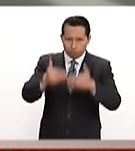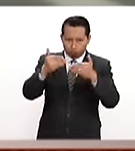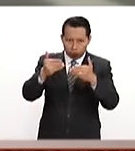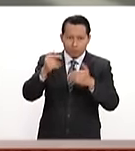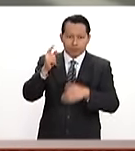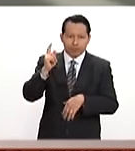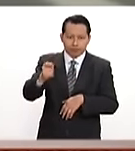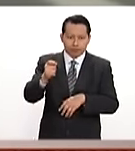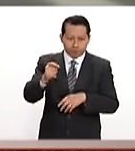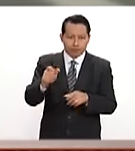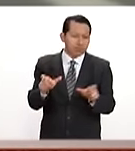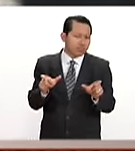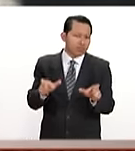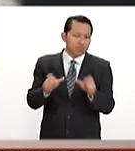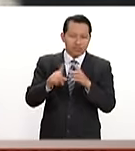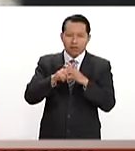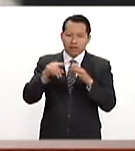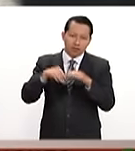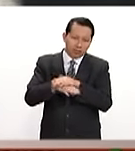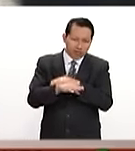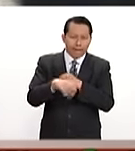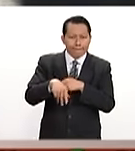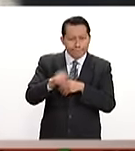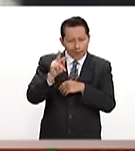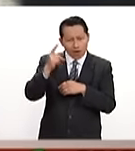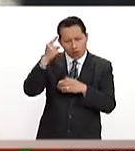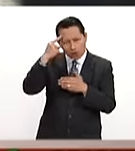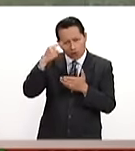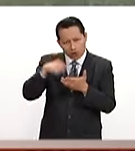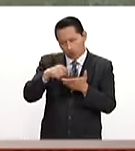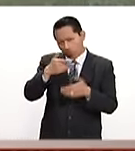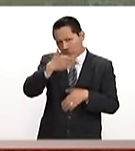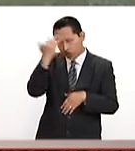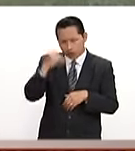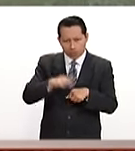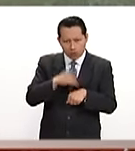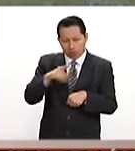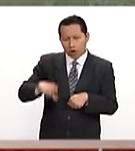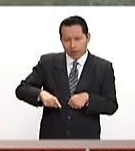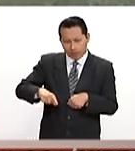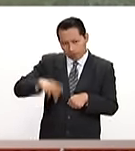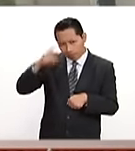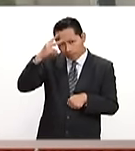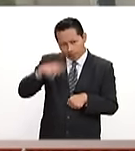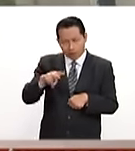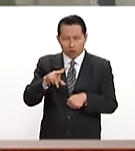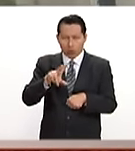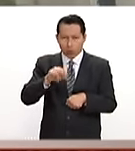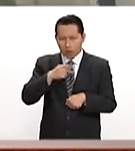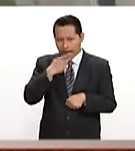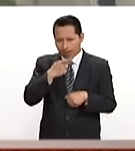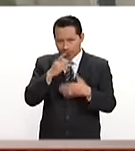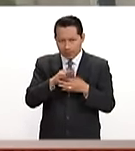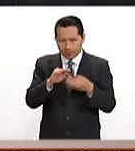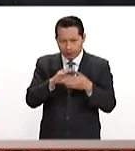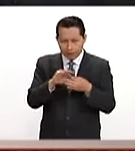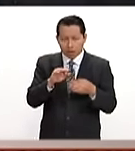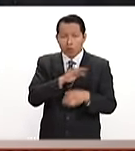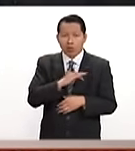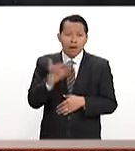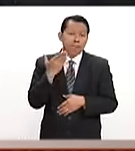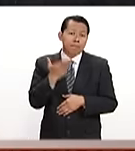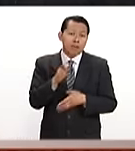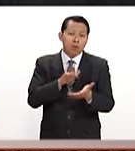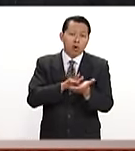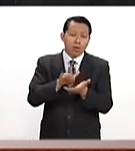una finalidad de contener la migración, pero yo no sé por qué en el gobierno mexicano nadie ha hablado de esto. Bueno, pues pidamos la cooperación